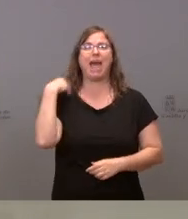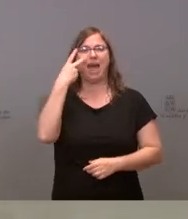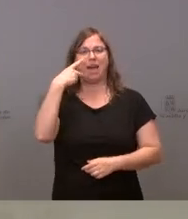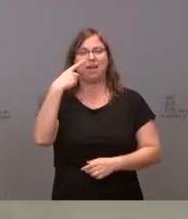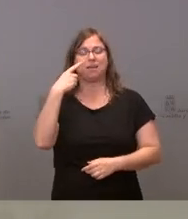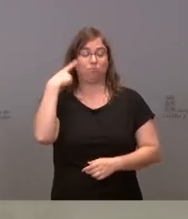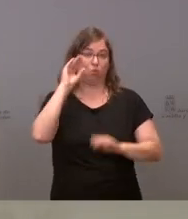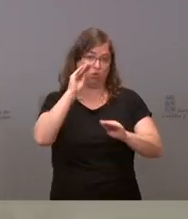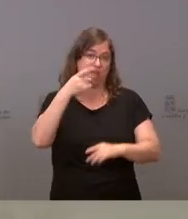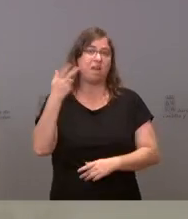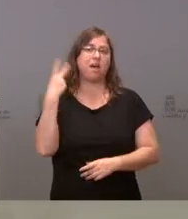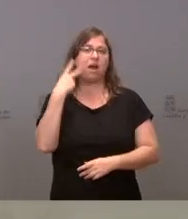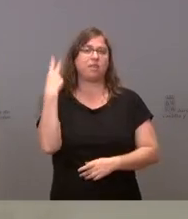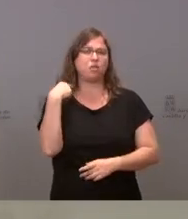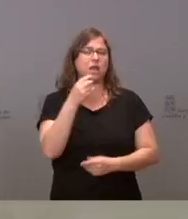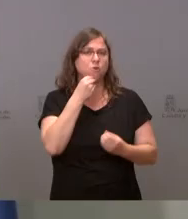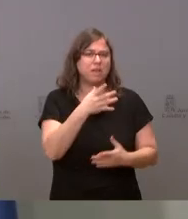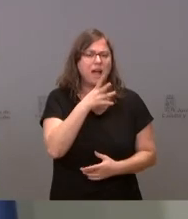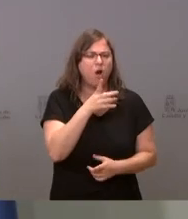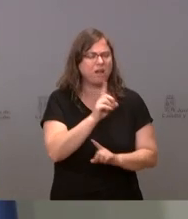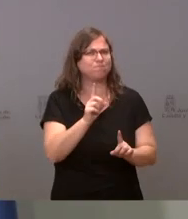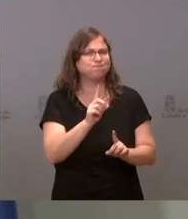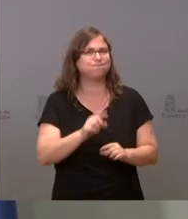que estas fundaciones siguen siendo chiringuitos. Gracias.